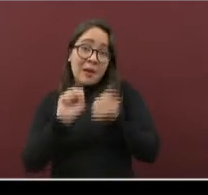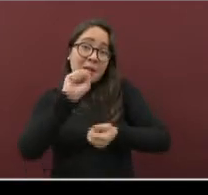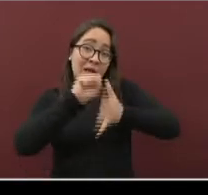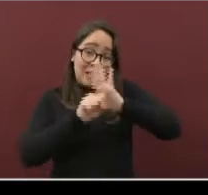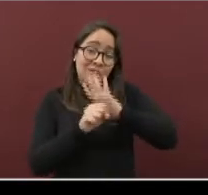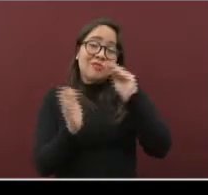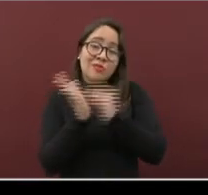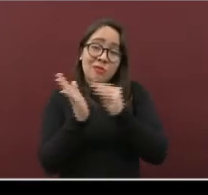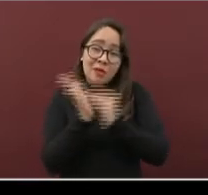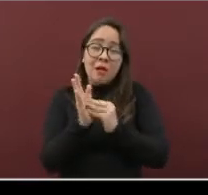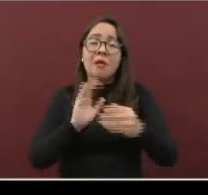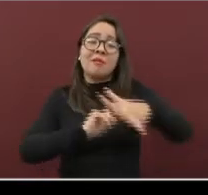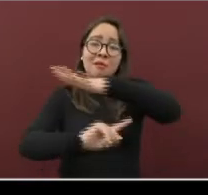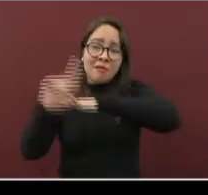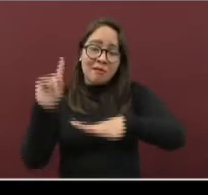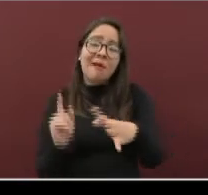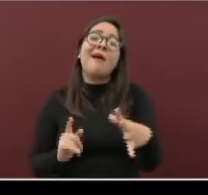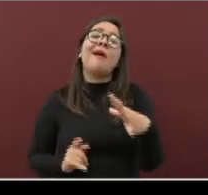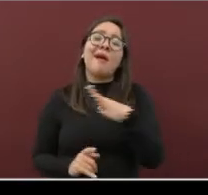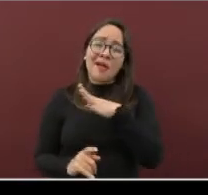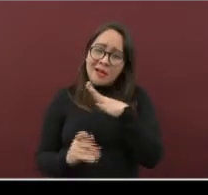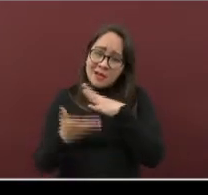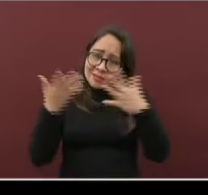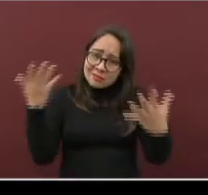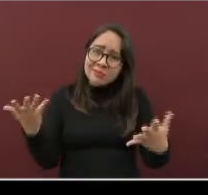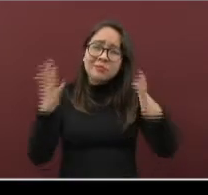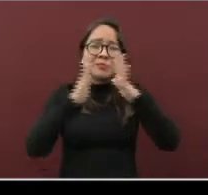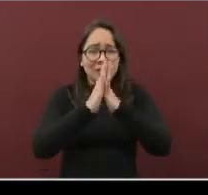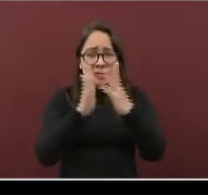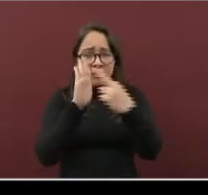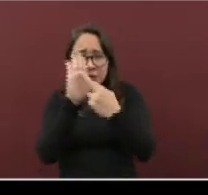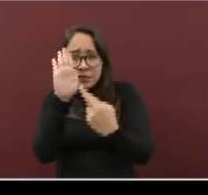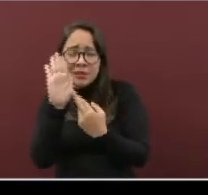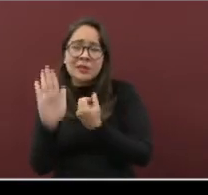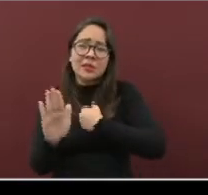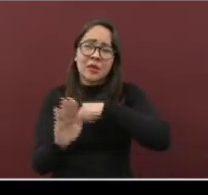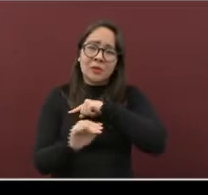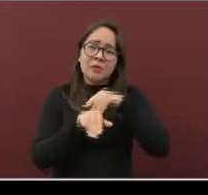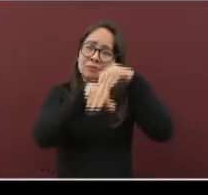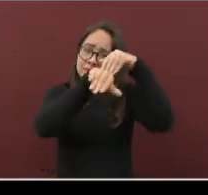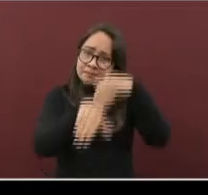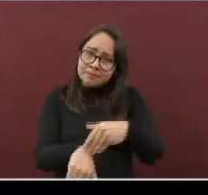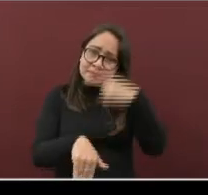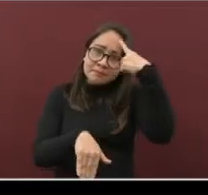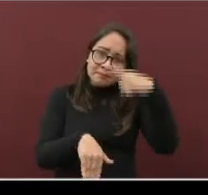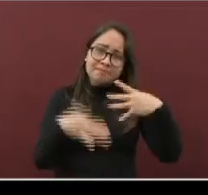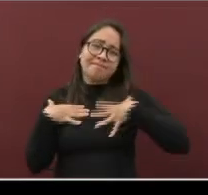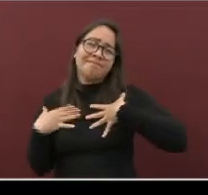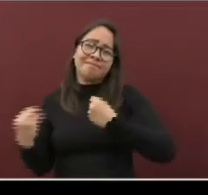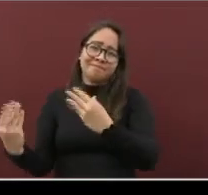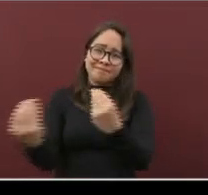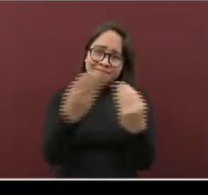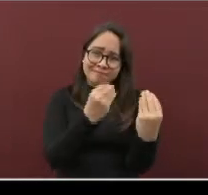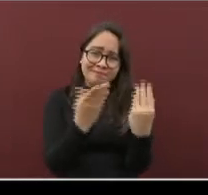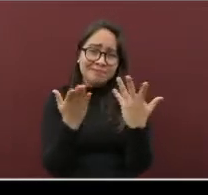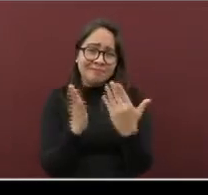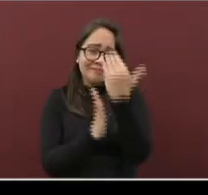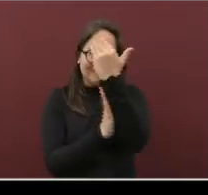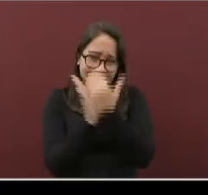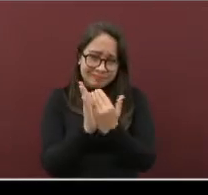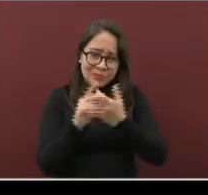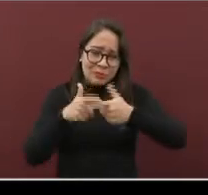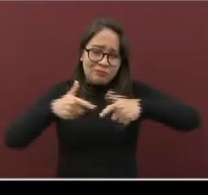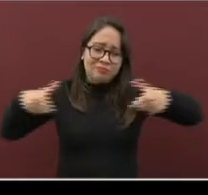invitamos, como cada día, a continuar con las medidas básicas para prevenir, propagar y contagiarse de COVID-19.